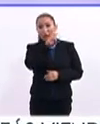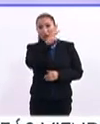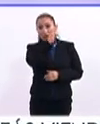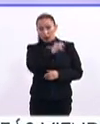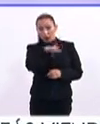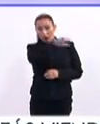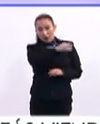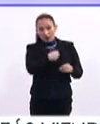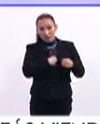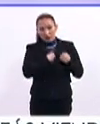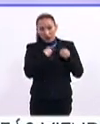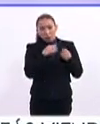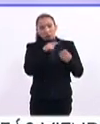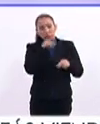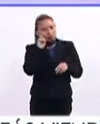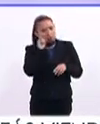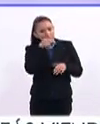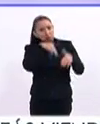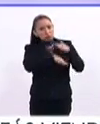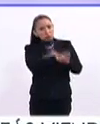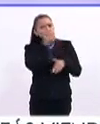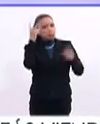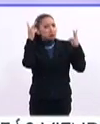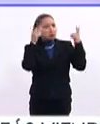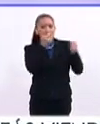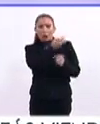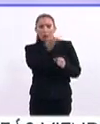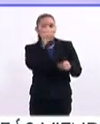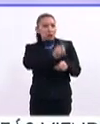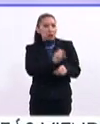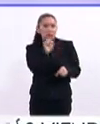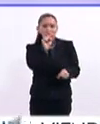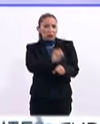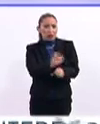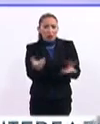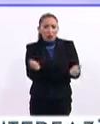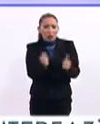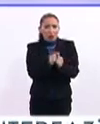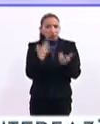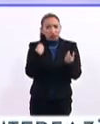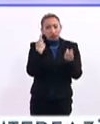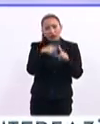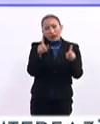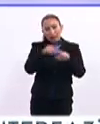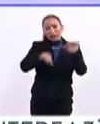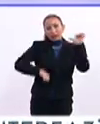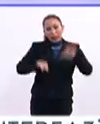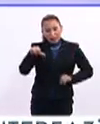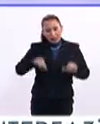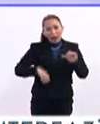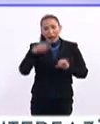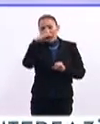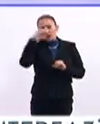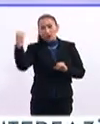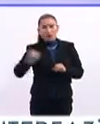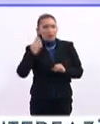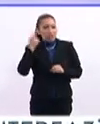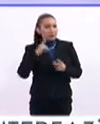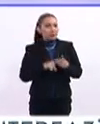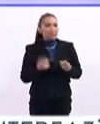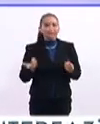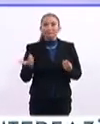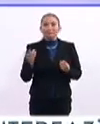está vivo, es un colegio que usted lo puede visitar cualquier día de la semana con muchos eventos gratuitos, conferencias,